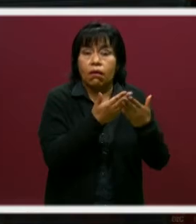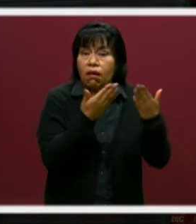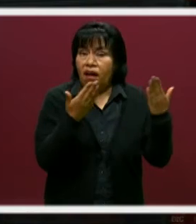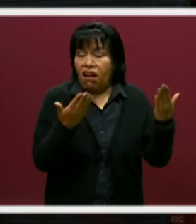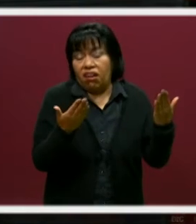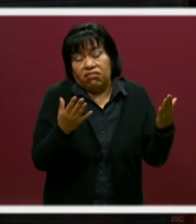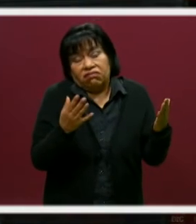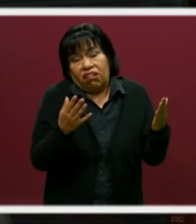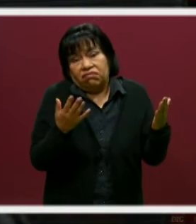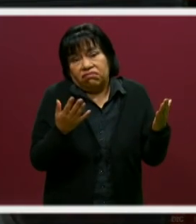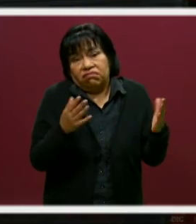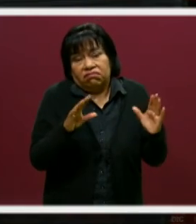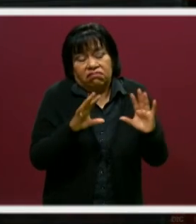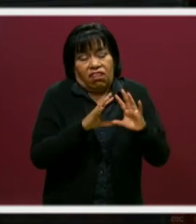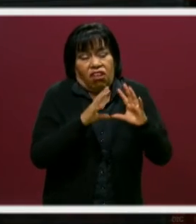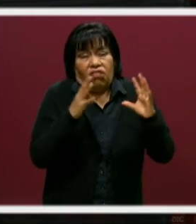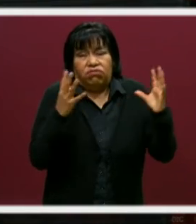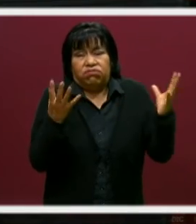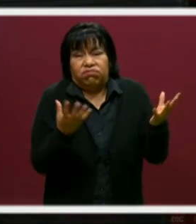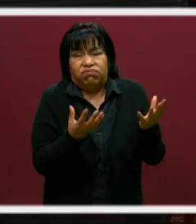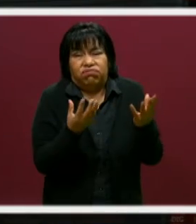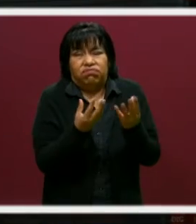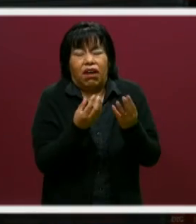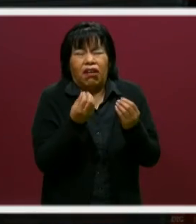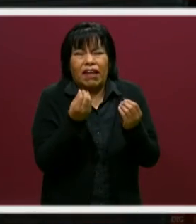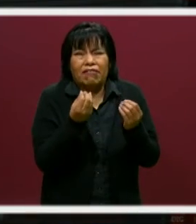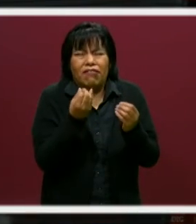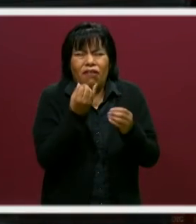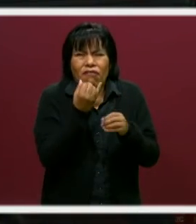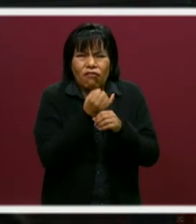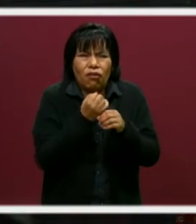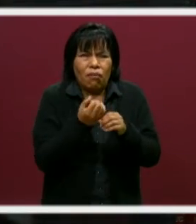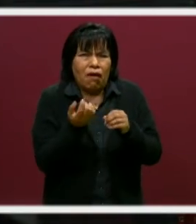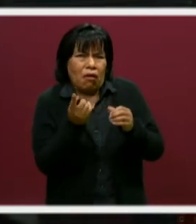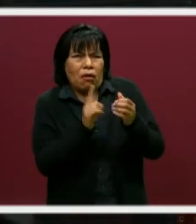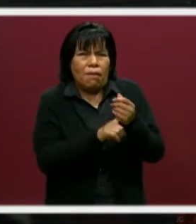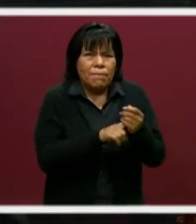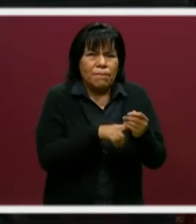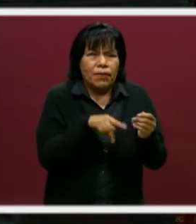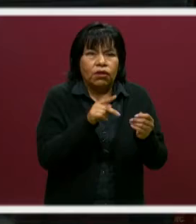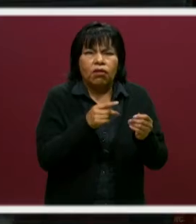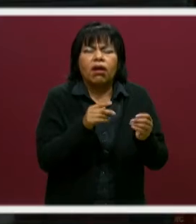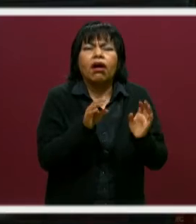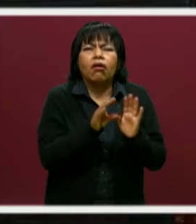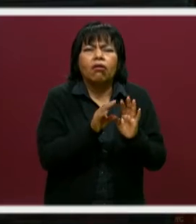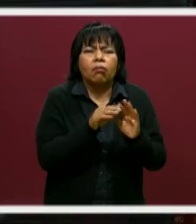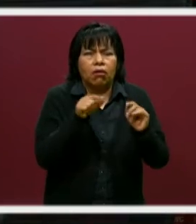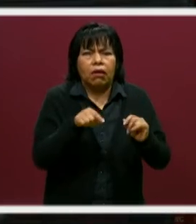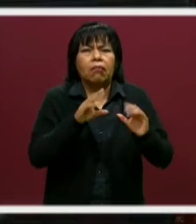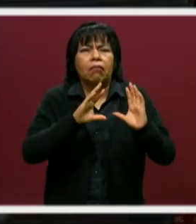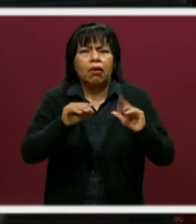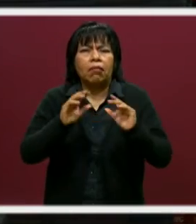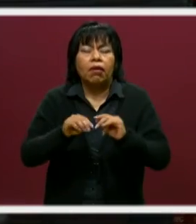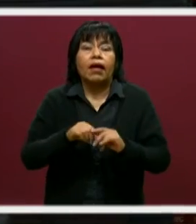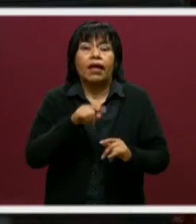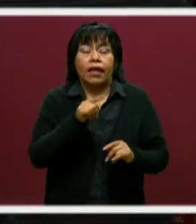lleno de sobrecarga de la información. Y, bueno, quisiera que la doctora nos platique un poco. Ella estudió su postdoctorado en